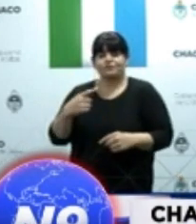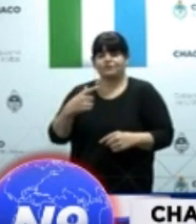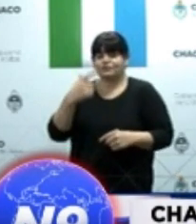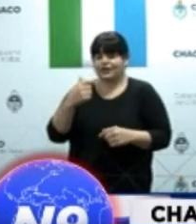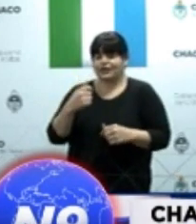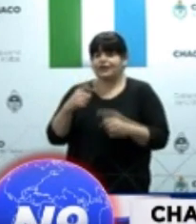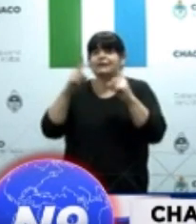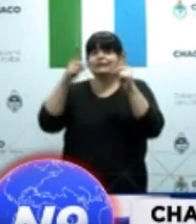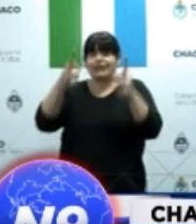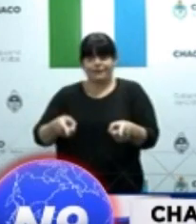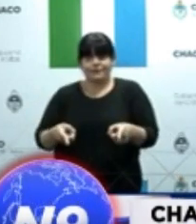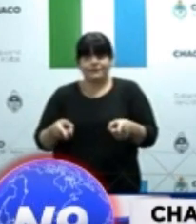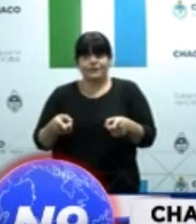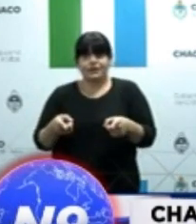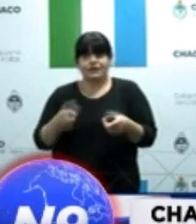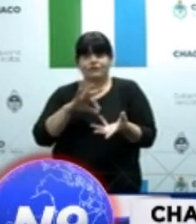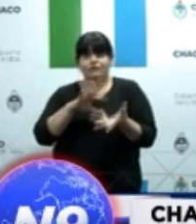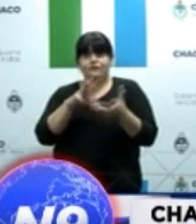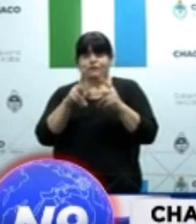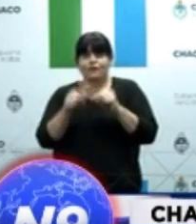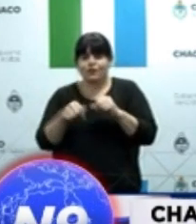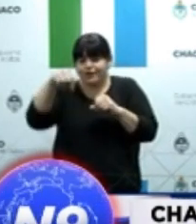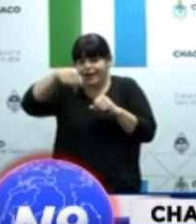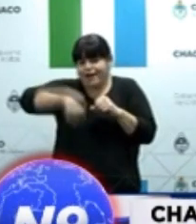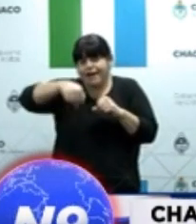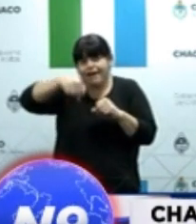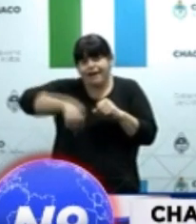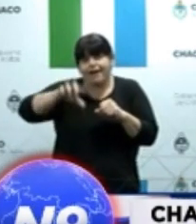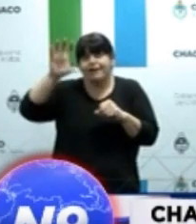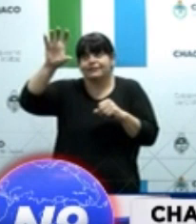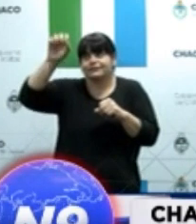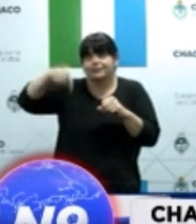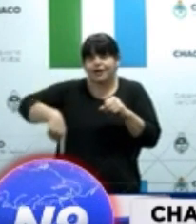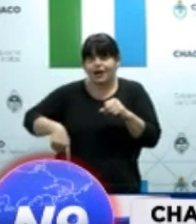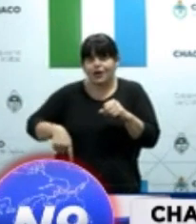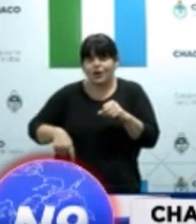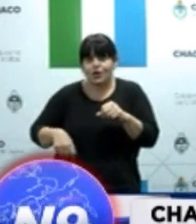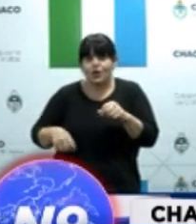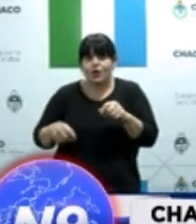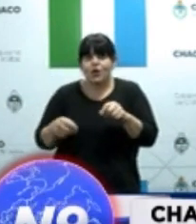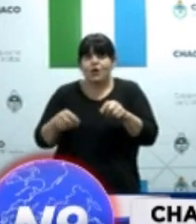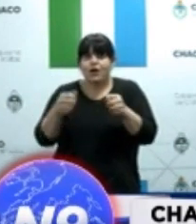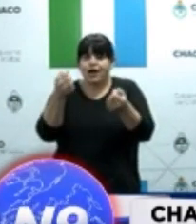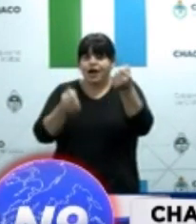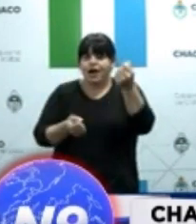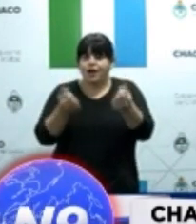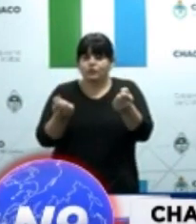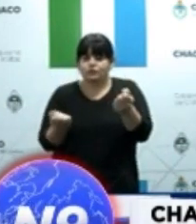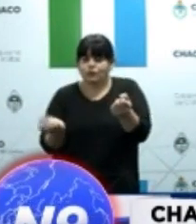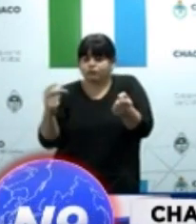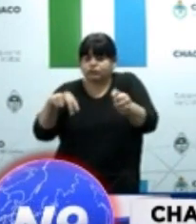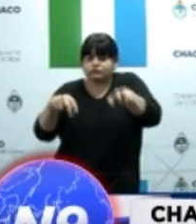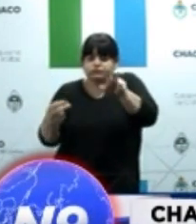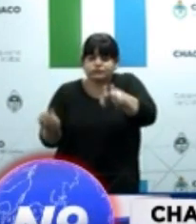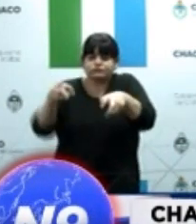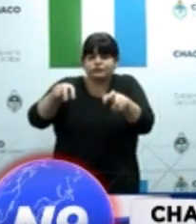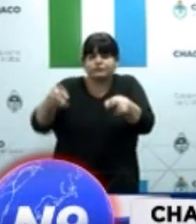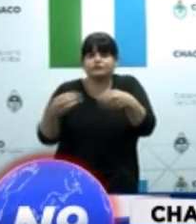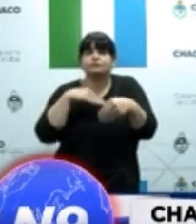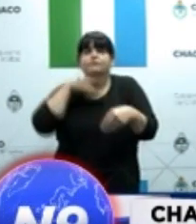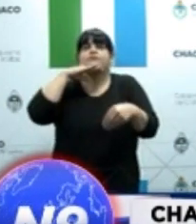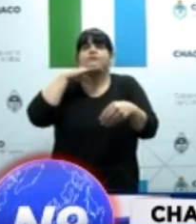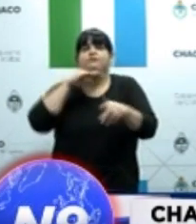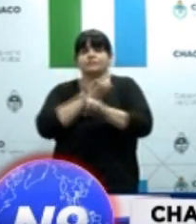y de personas. Ya no podremos circular como antes. Ya no podremos andar como antes. Lo mismo en el nuevo